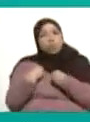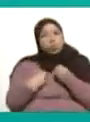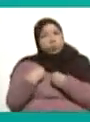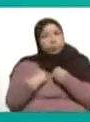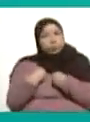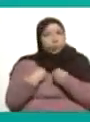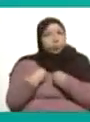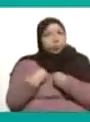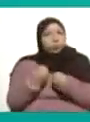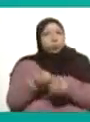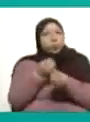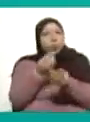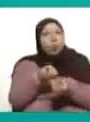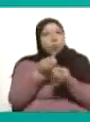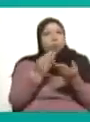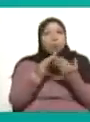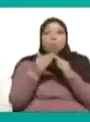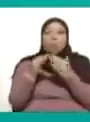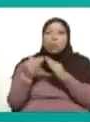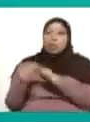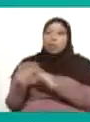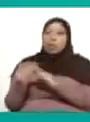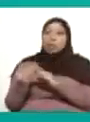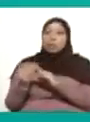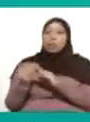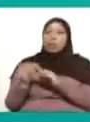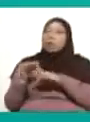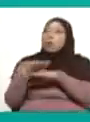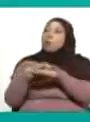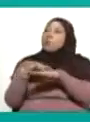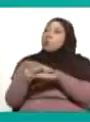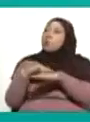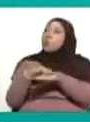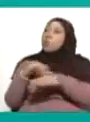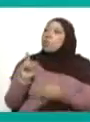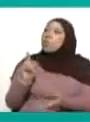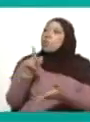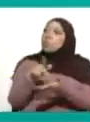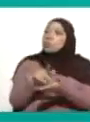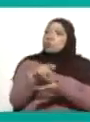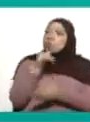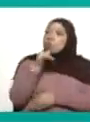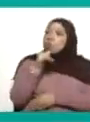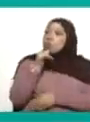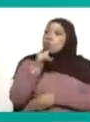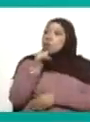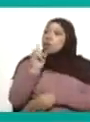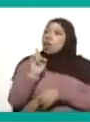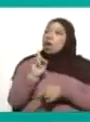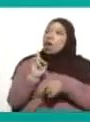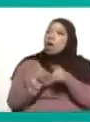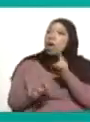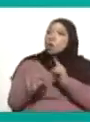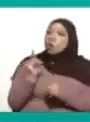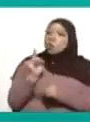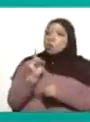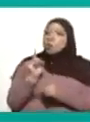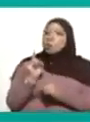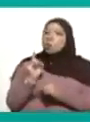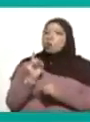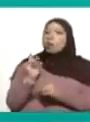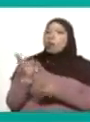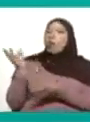comunales, de todo el poder popular de esa zona que se apersonó hasta el ministerio, y producto también de algunas denuncias particulares,